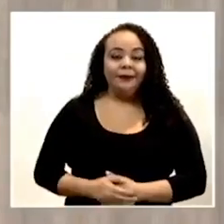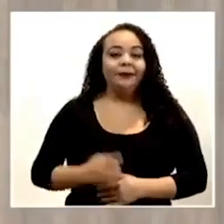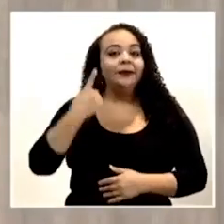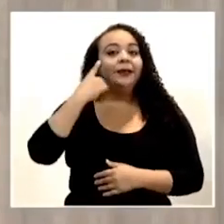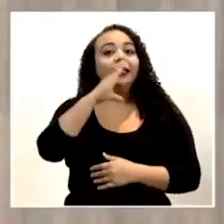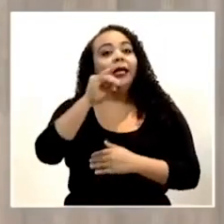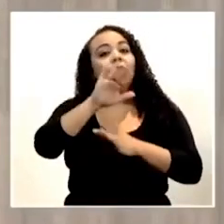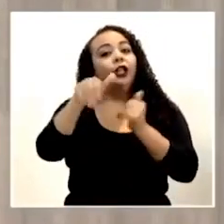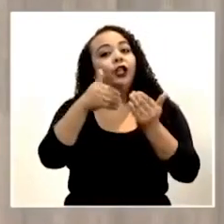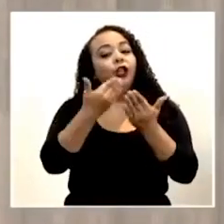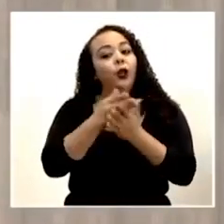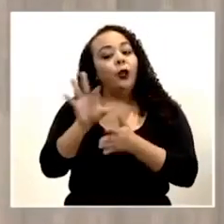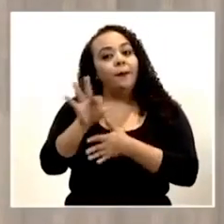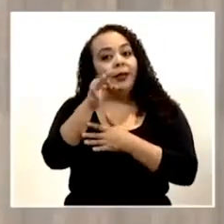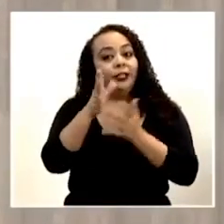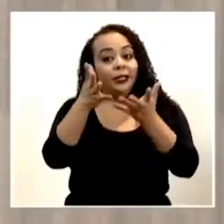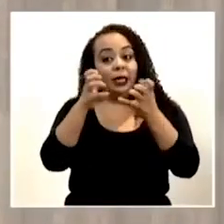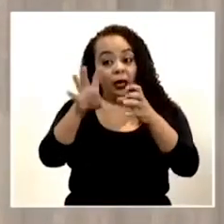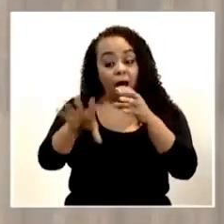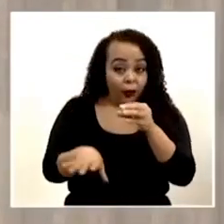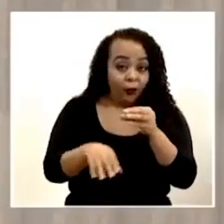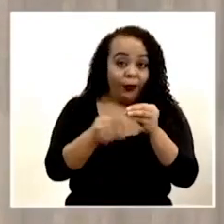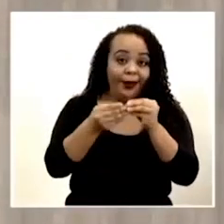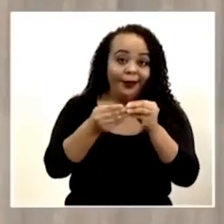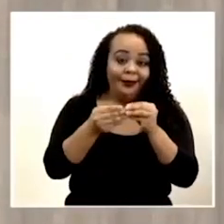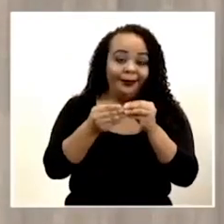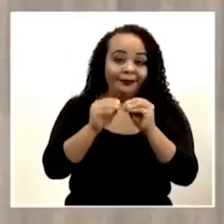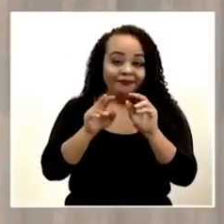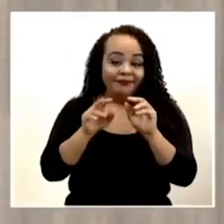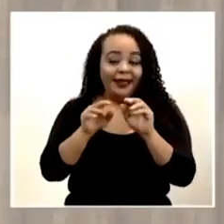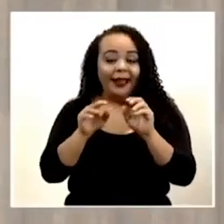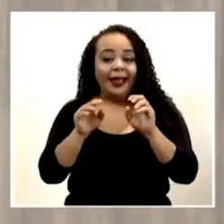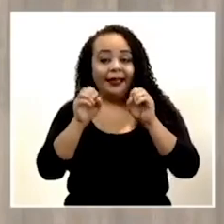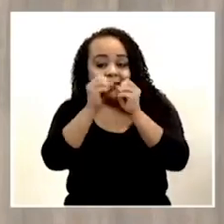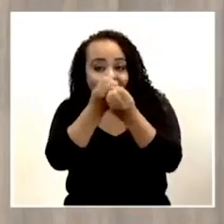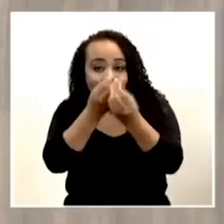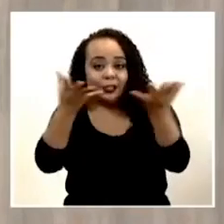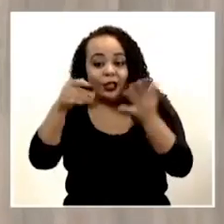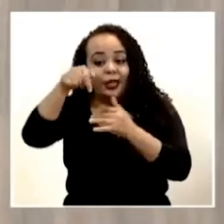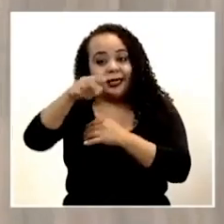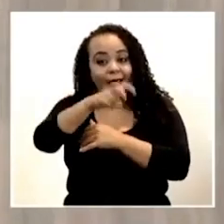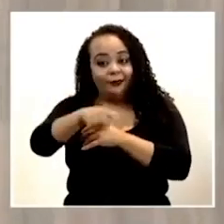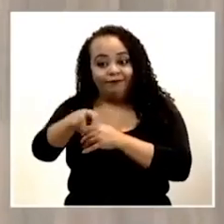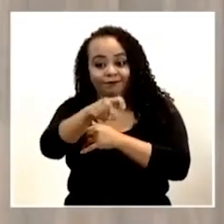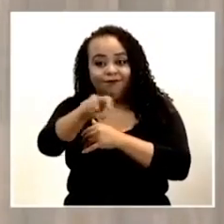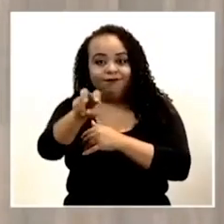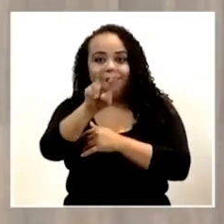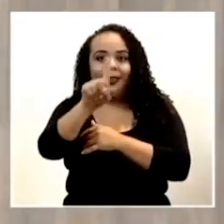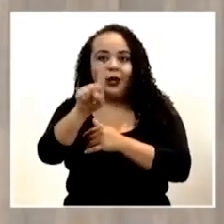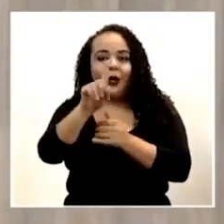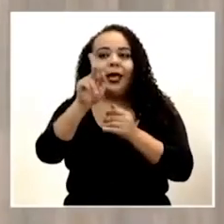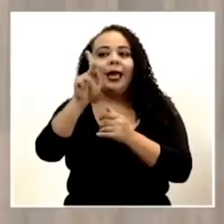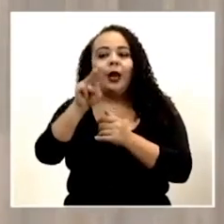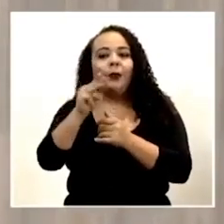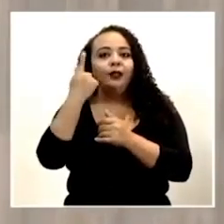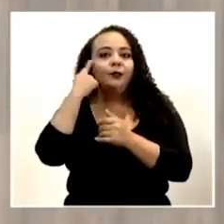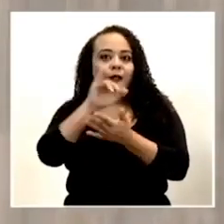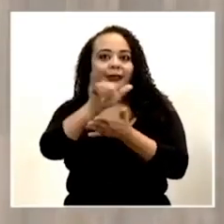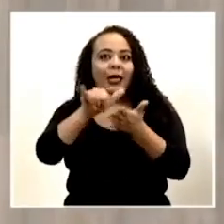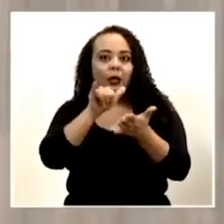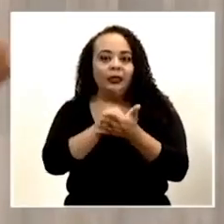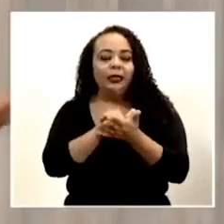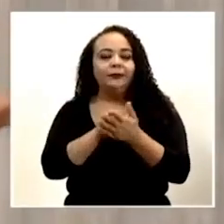todos aquellos otros medios que se quieran unir a la transmisión de este recorrido de veintiún kilómetros por San José, que,